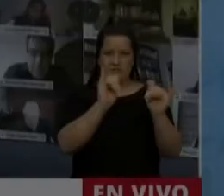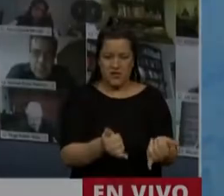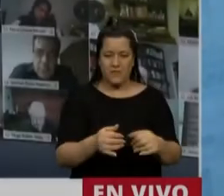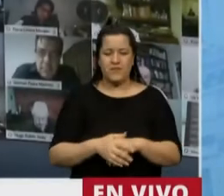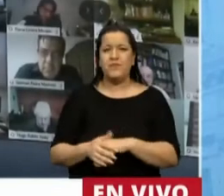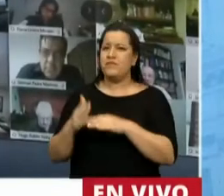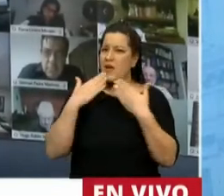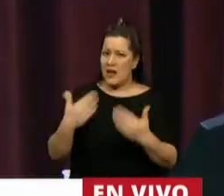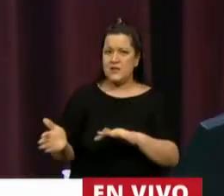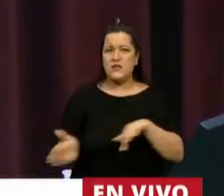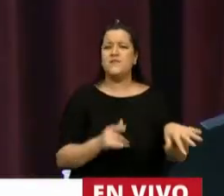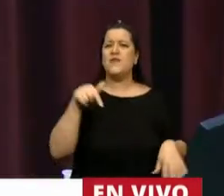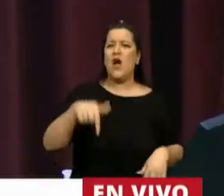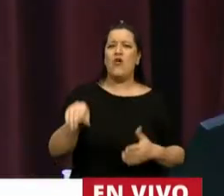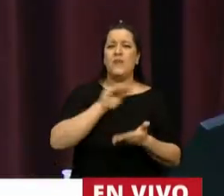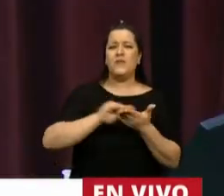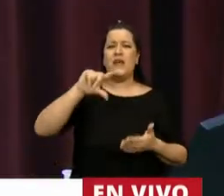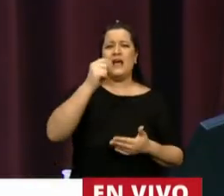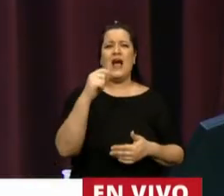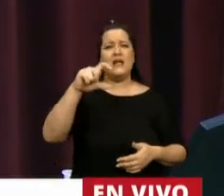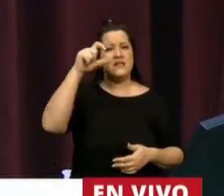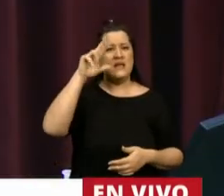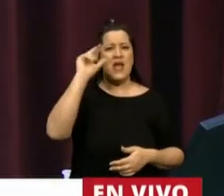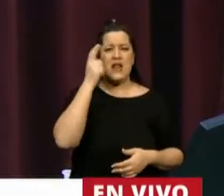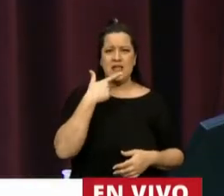Tiene la palabra la diputada Adriana Cáceres.